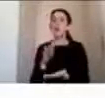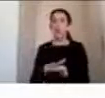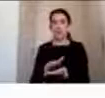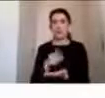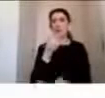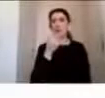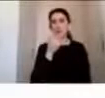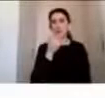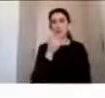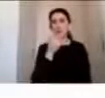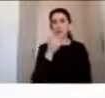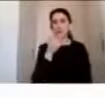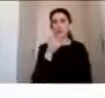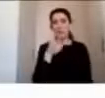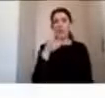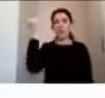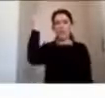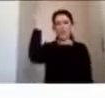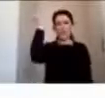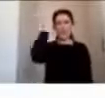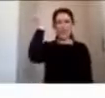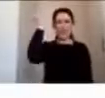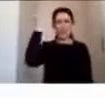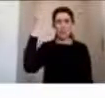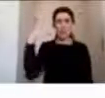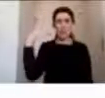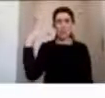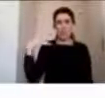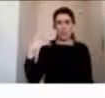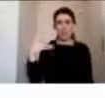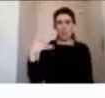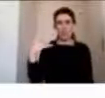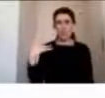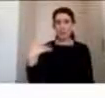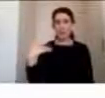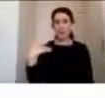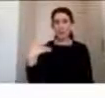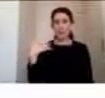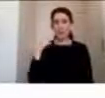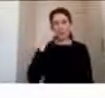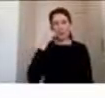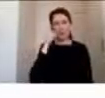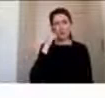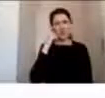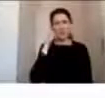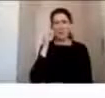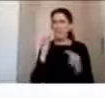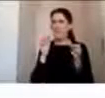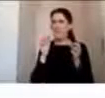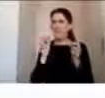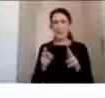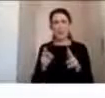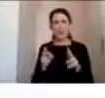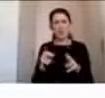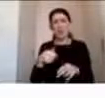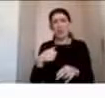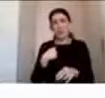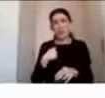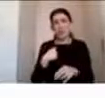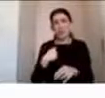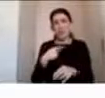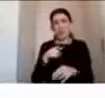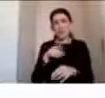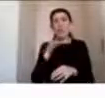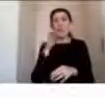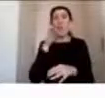Trauma grave importante. Yo creo que este ha sido uno de los peores procedimientos que yo he tenido que asistir, donde están